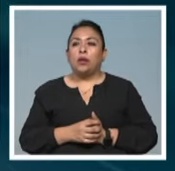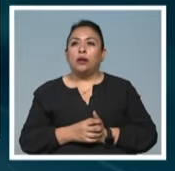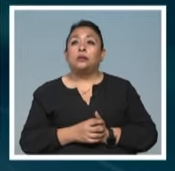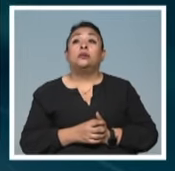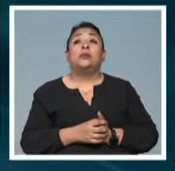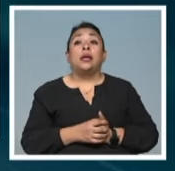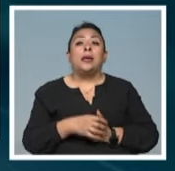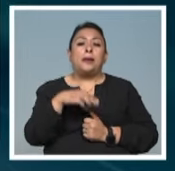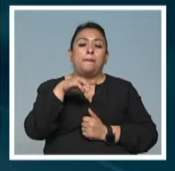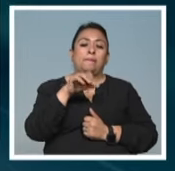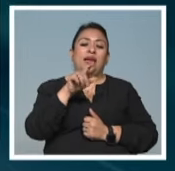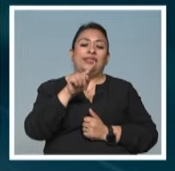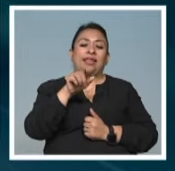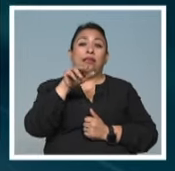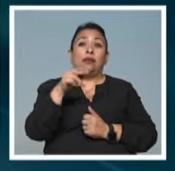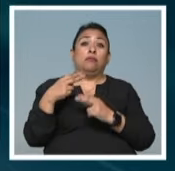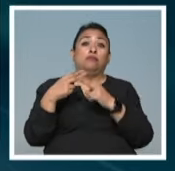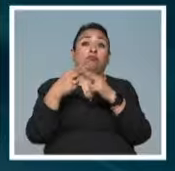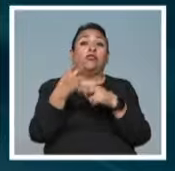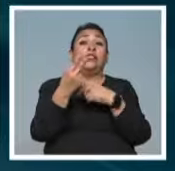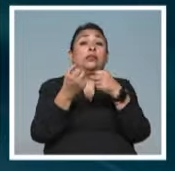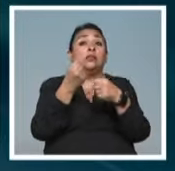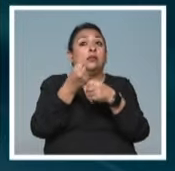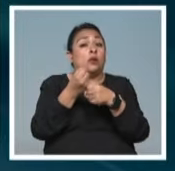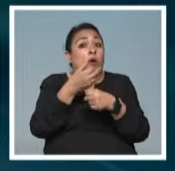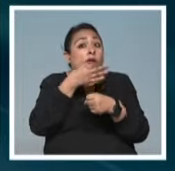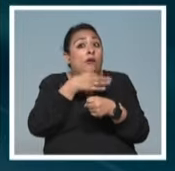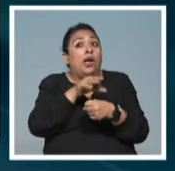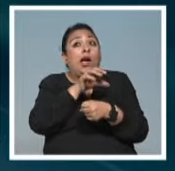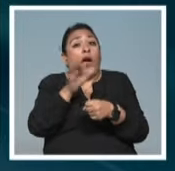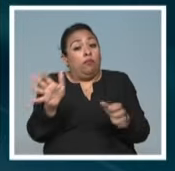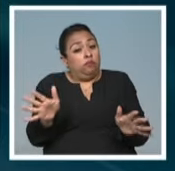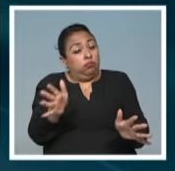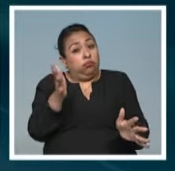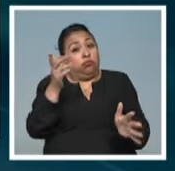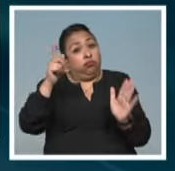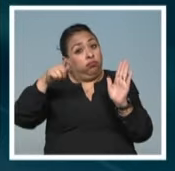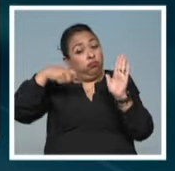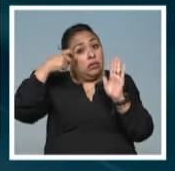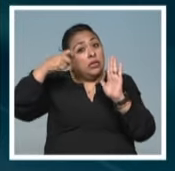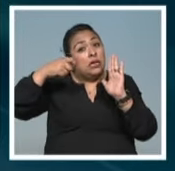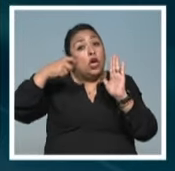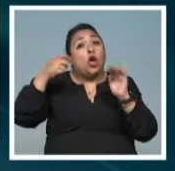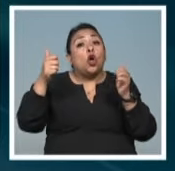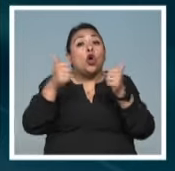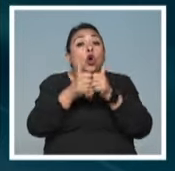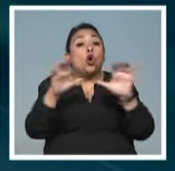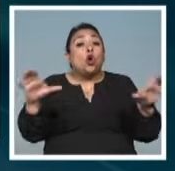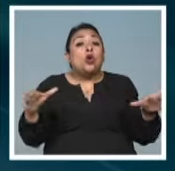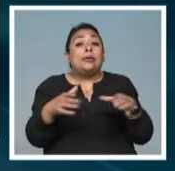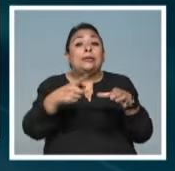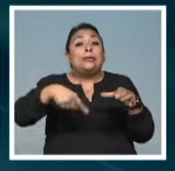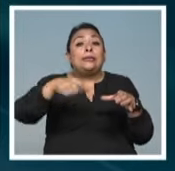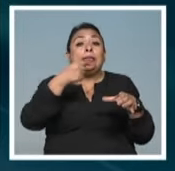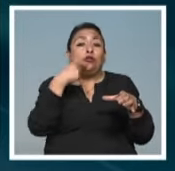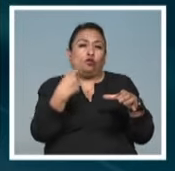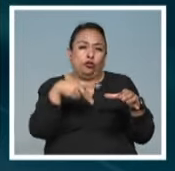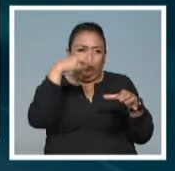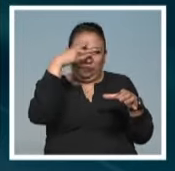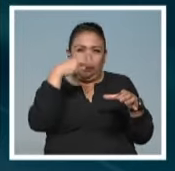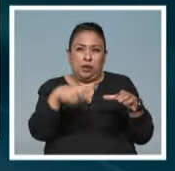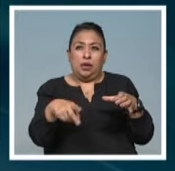La Matatena celebra un cuarto de siglo de fomentar la apreciación y la realización del cine con la comunidad infantil mexicana.